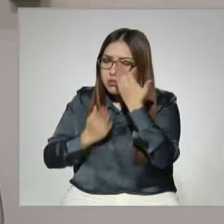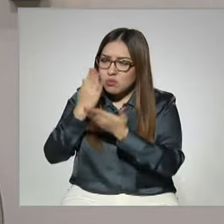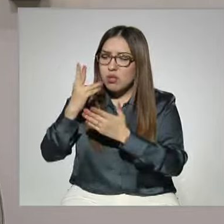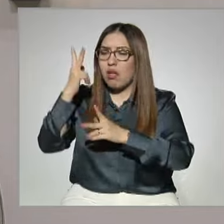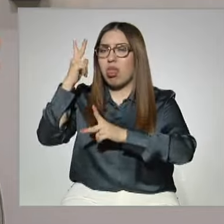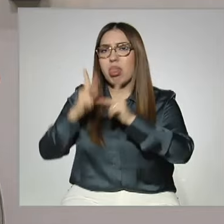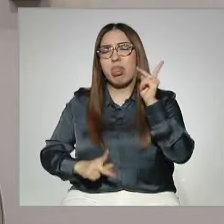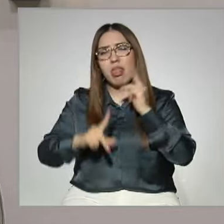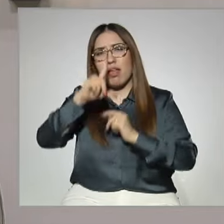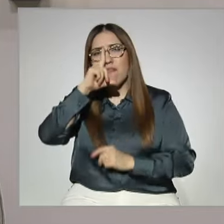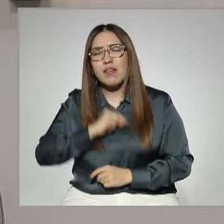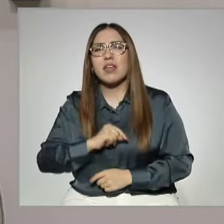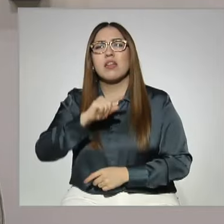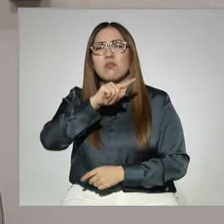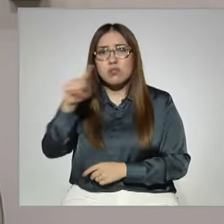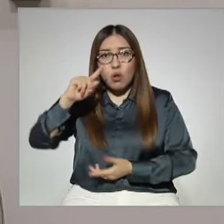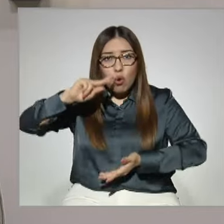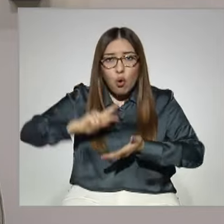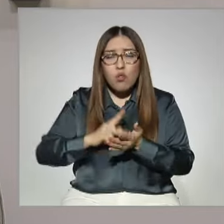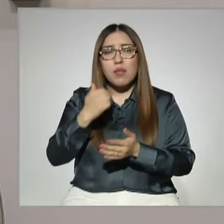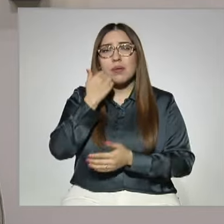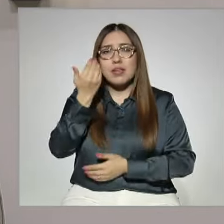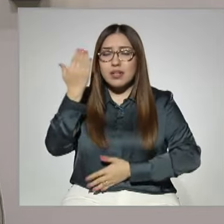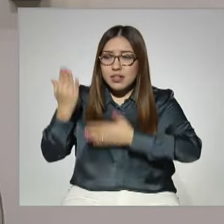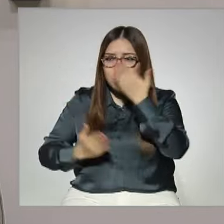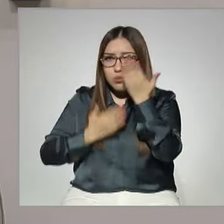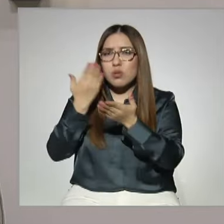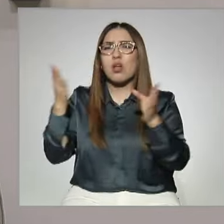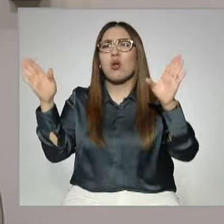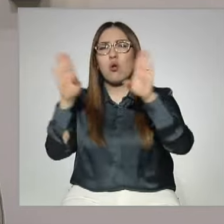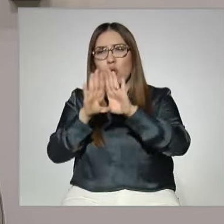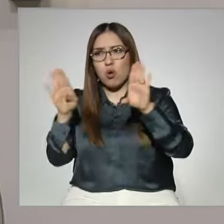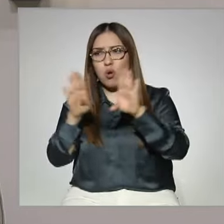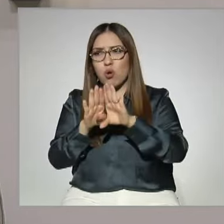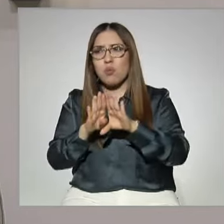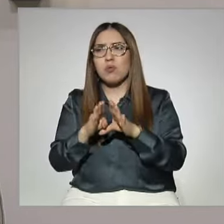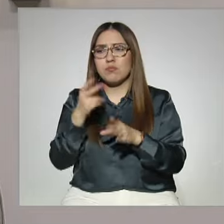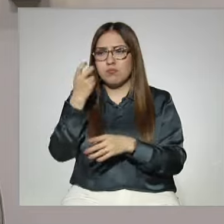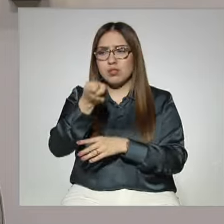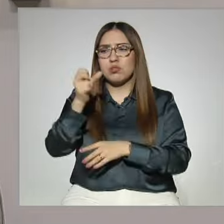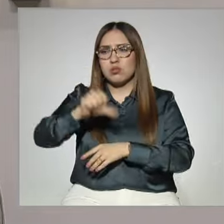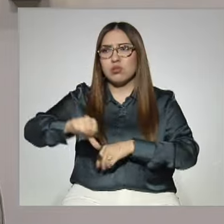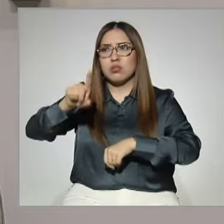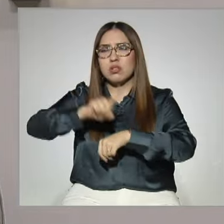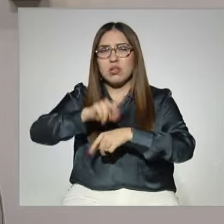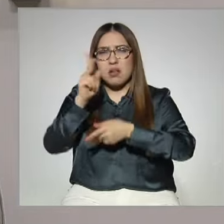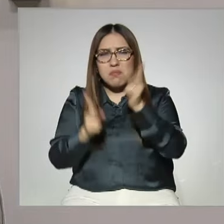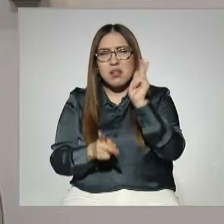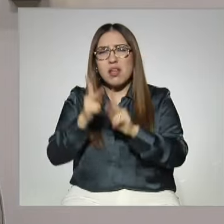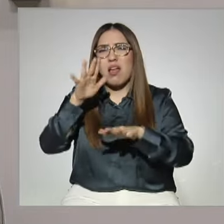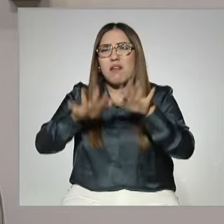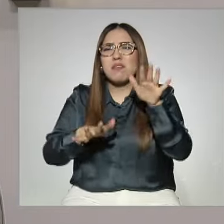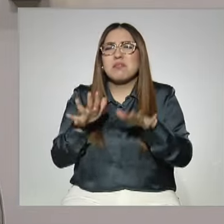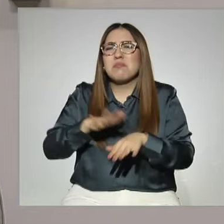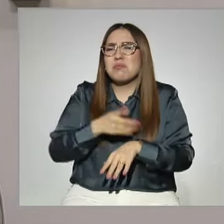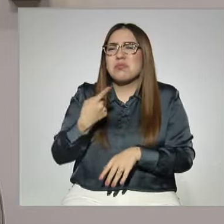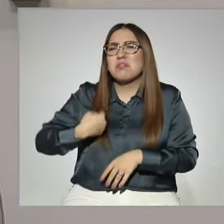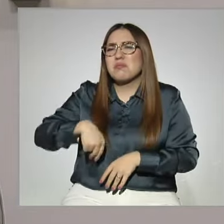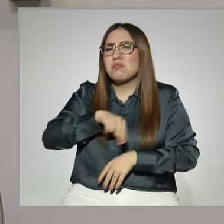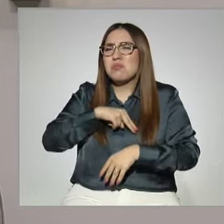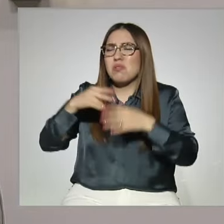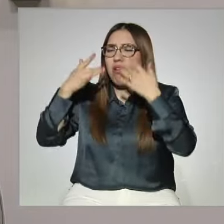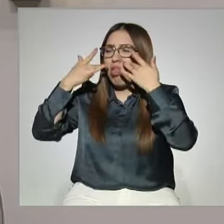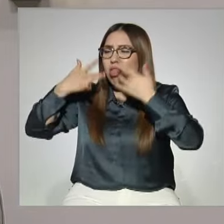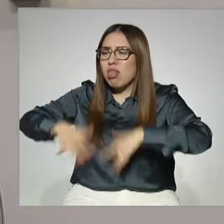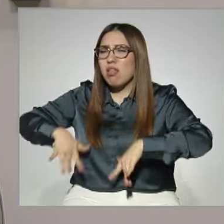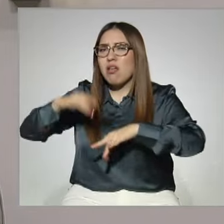retomar, de qué manera los quieren retomar y hablemos de esto, por qué se abandona a veces la escuela, la preparación, ¿cuál es